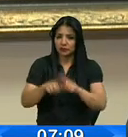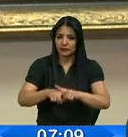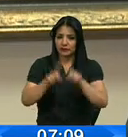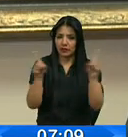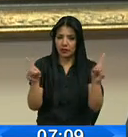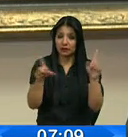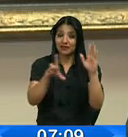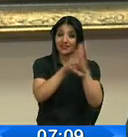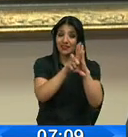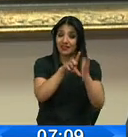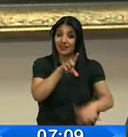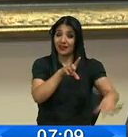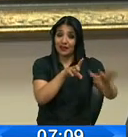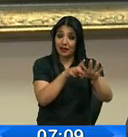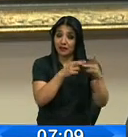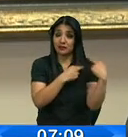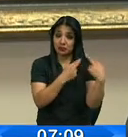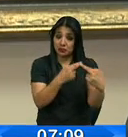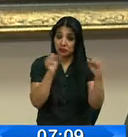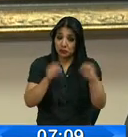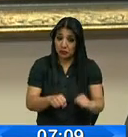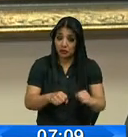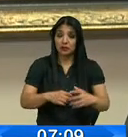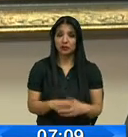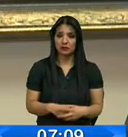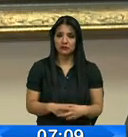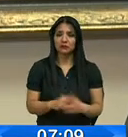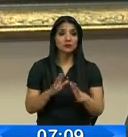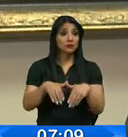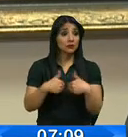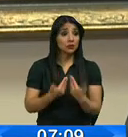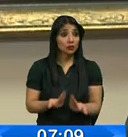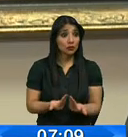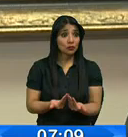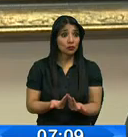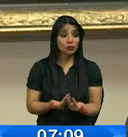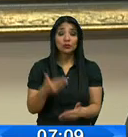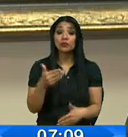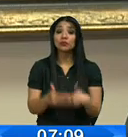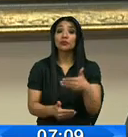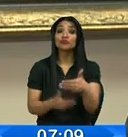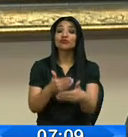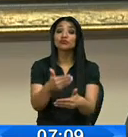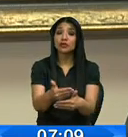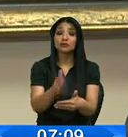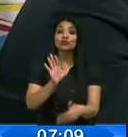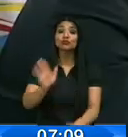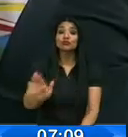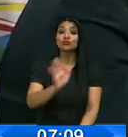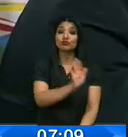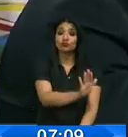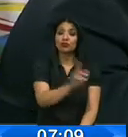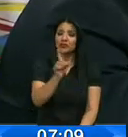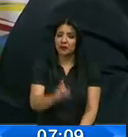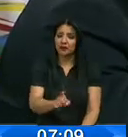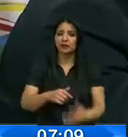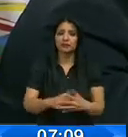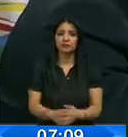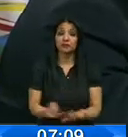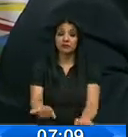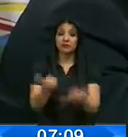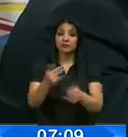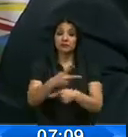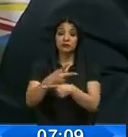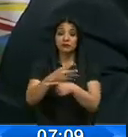jurisdiccional correspondiente mediante el proceso respectivo. Actualmente el Consejo de